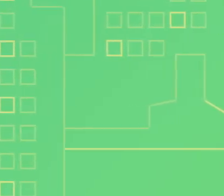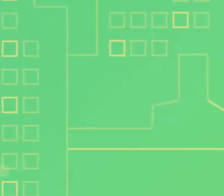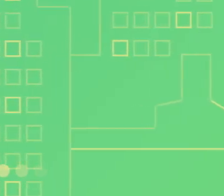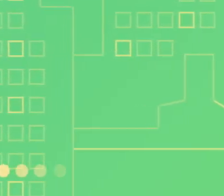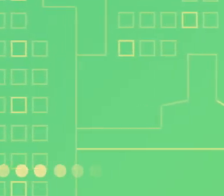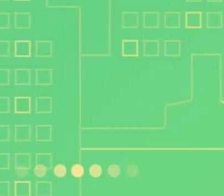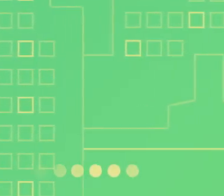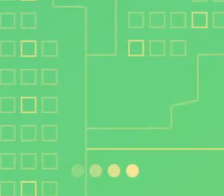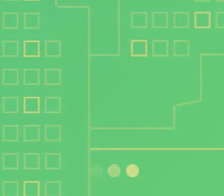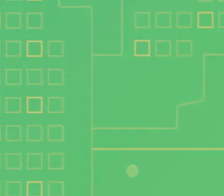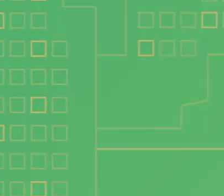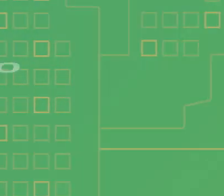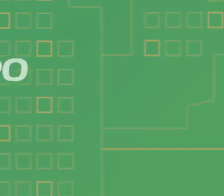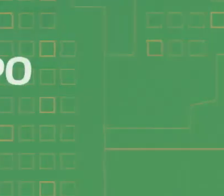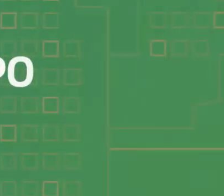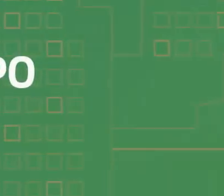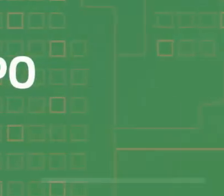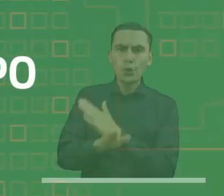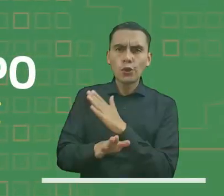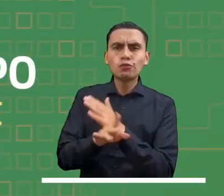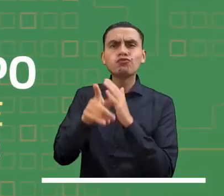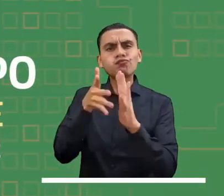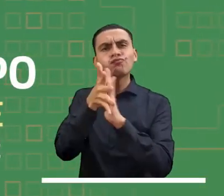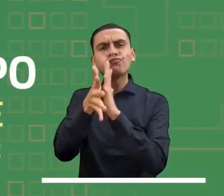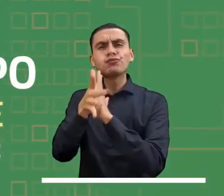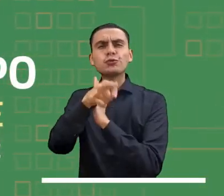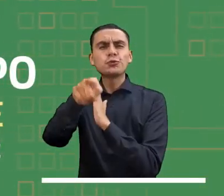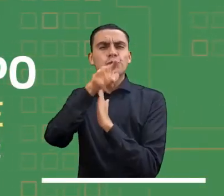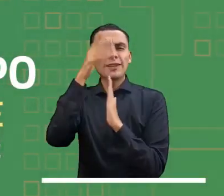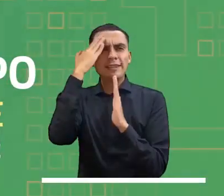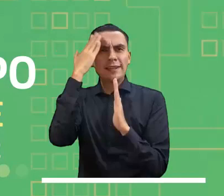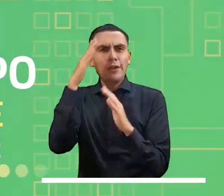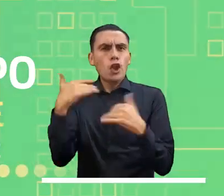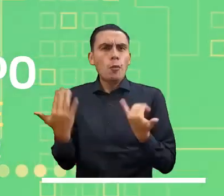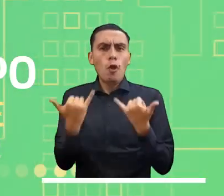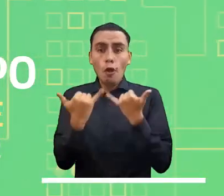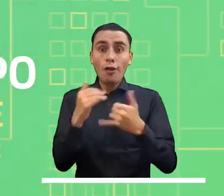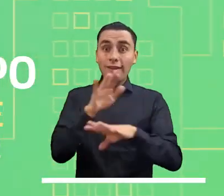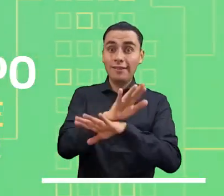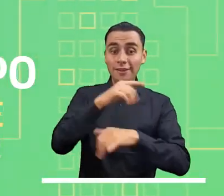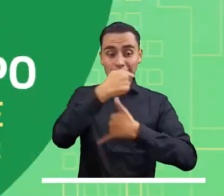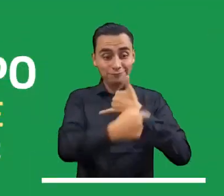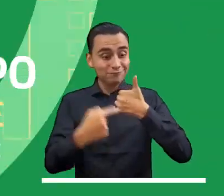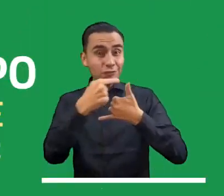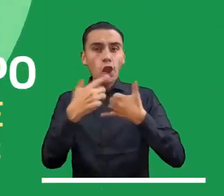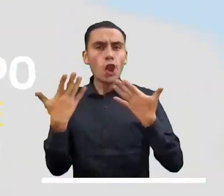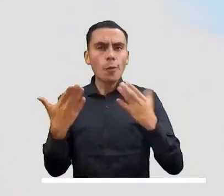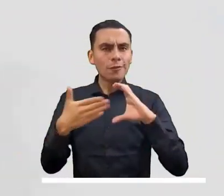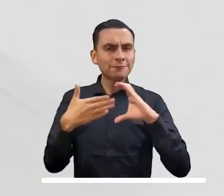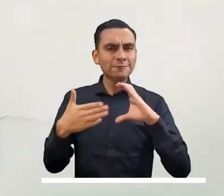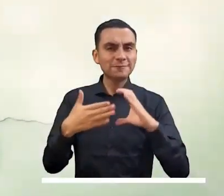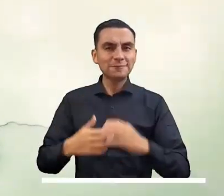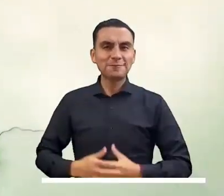Llega la tarde y nosotros volvemos con ustedes para presentarles la más reciente actualización del pronóstico del tiempo.